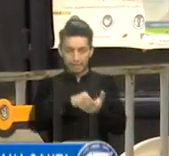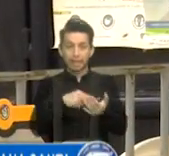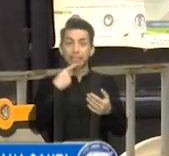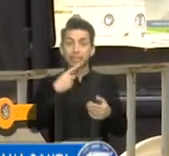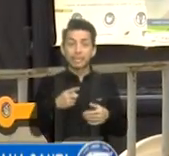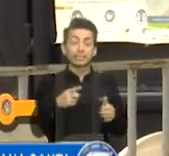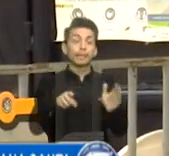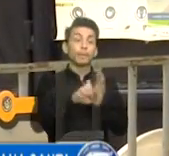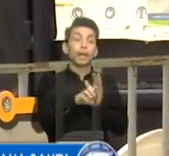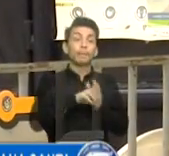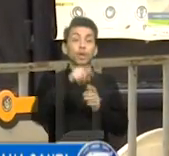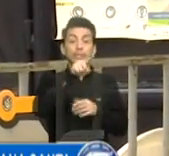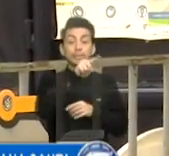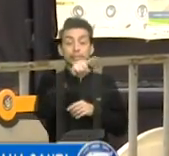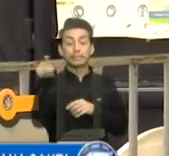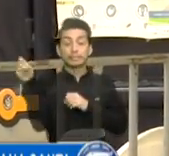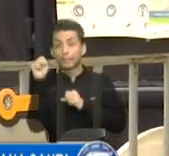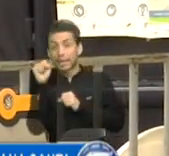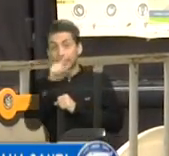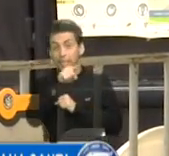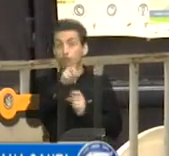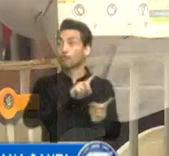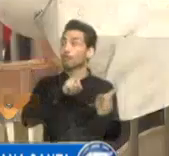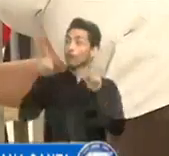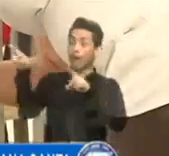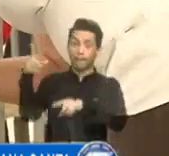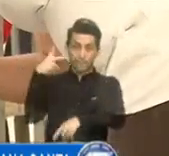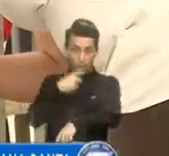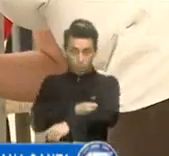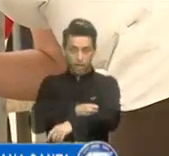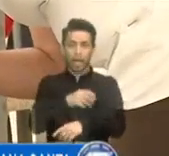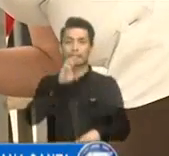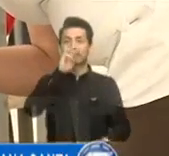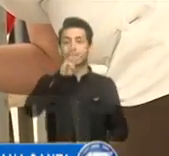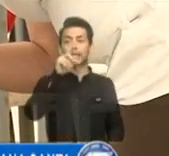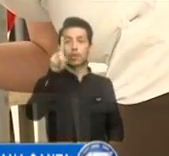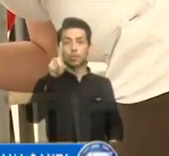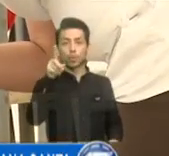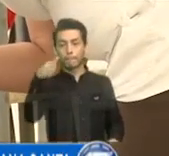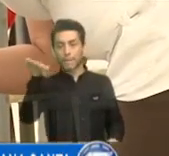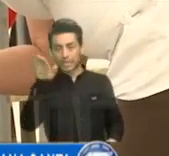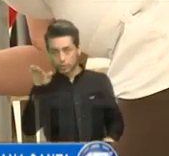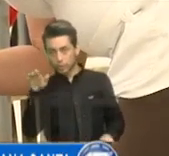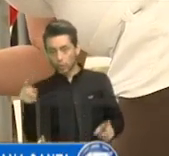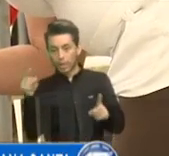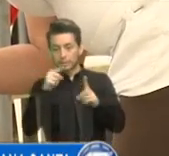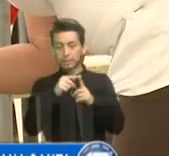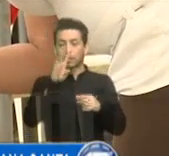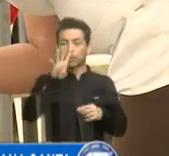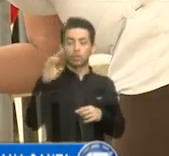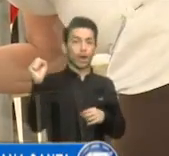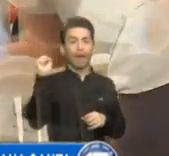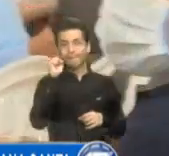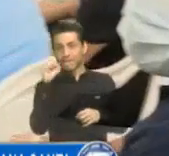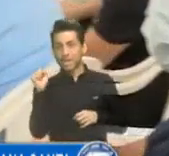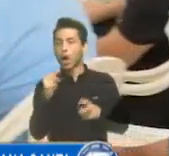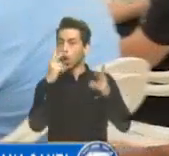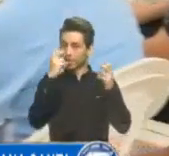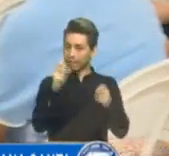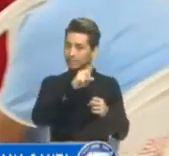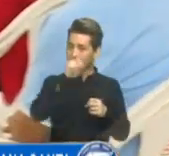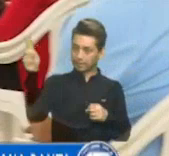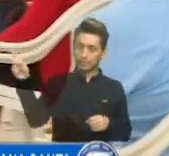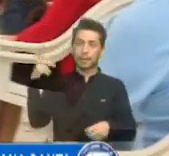en el periodo de Semana Santa, es decir, entre el 31 de marzo y el 4 de abril, tendrán que presentarse nuevamente a los centros de